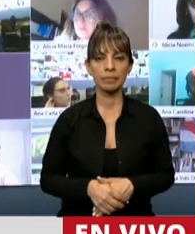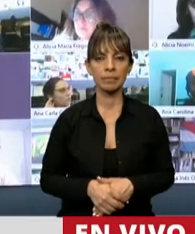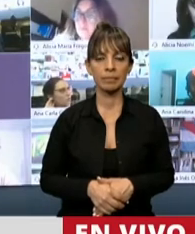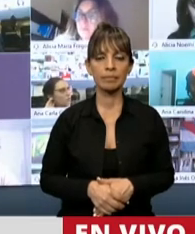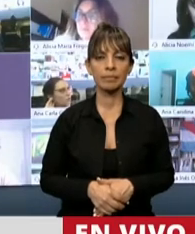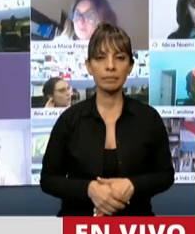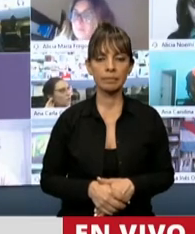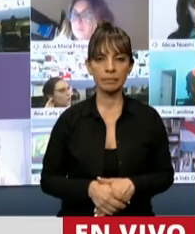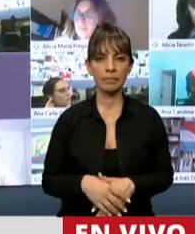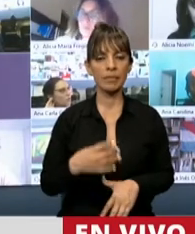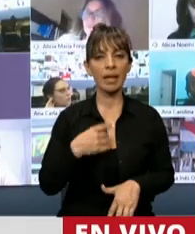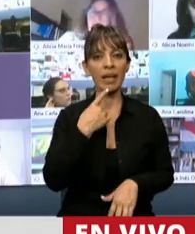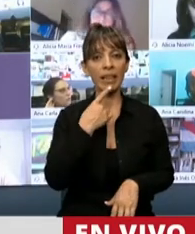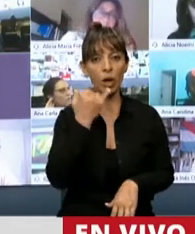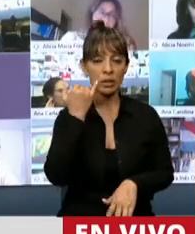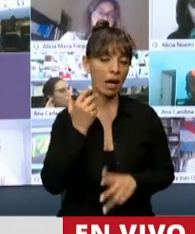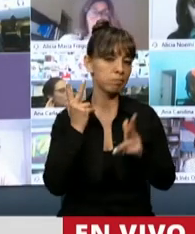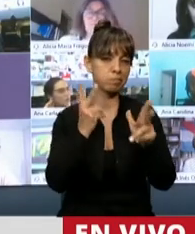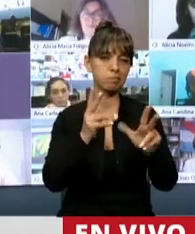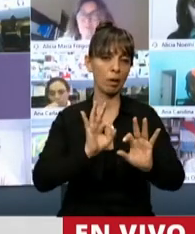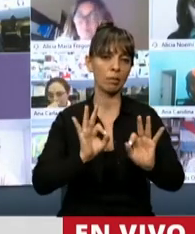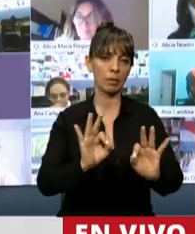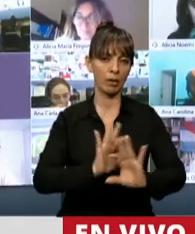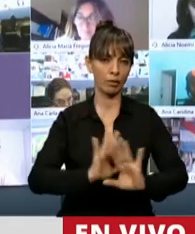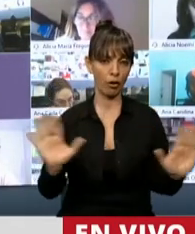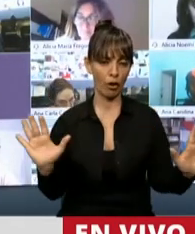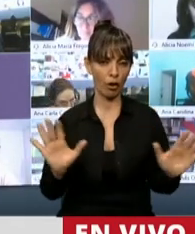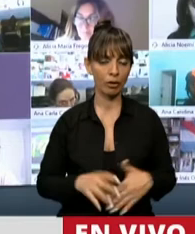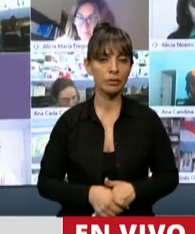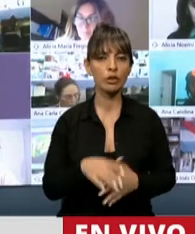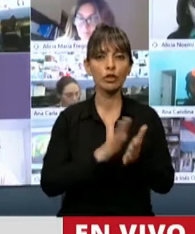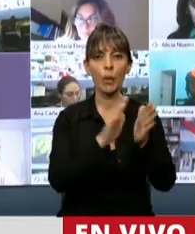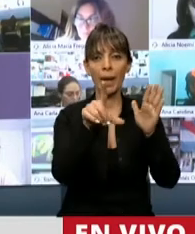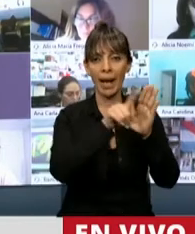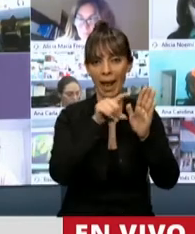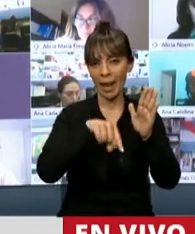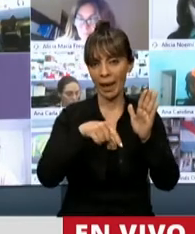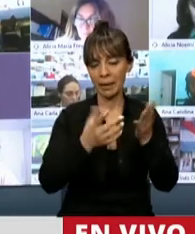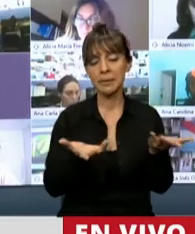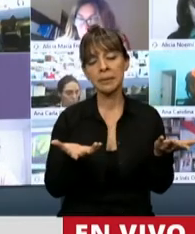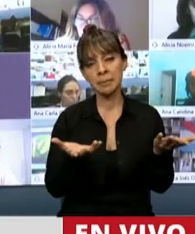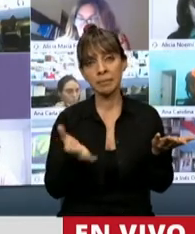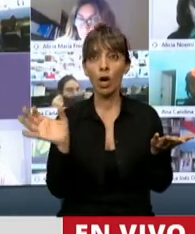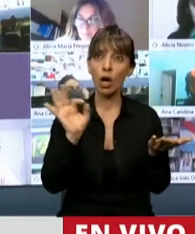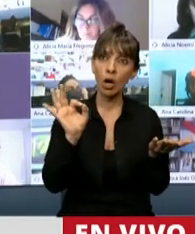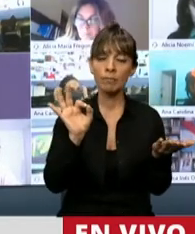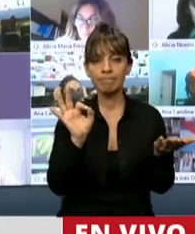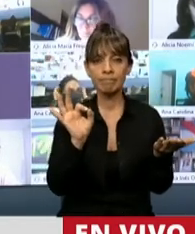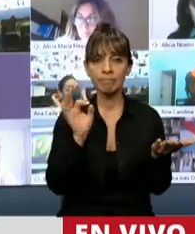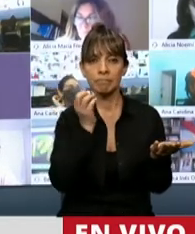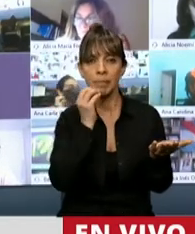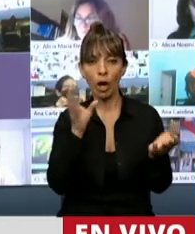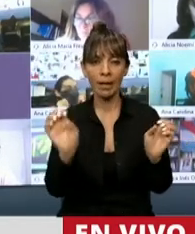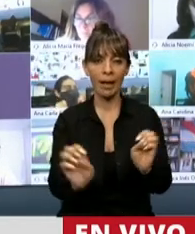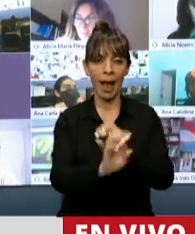...que estaba todo dicho respecto de esta ley que estamos tratando. O mejor dicho, lo que está